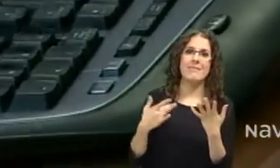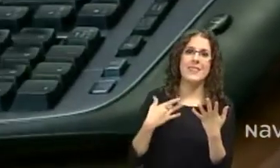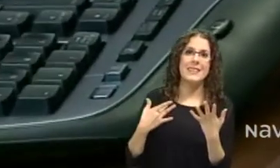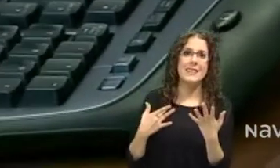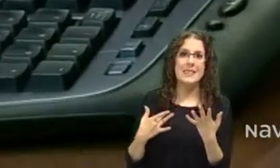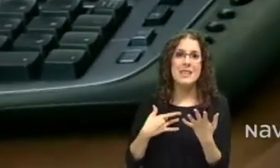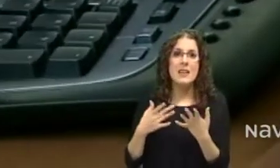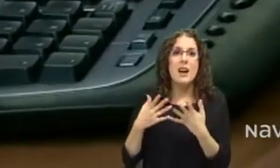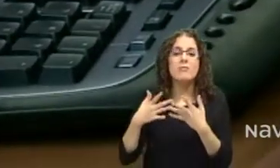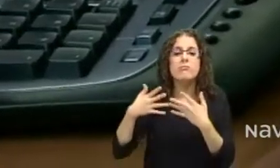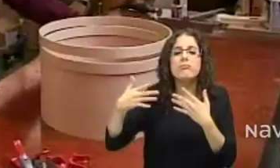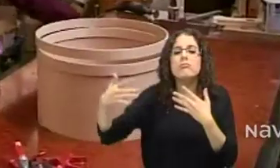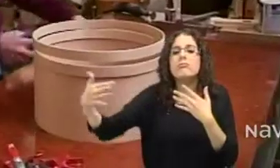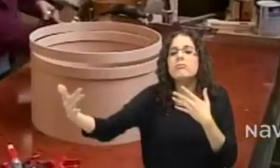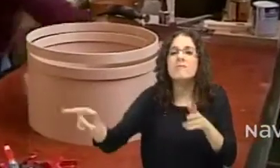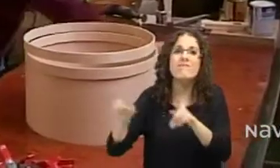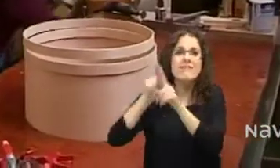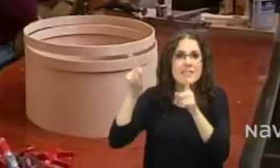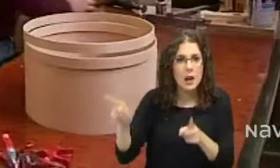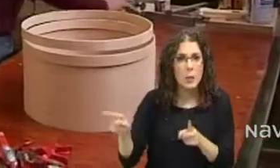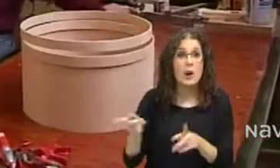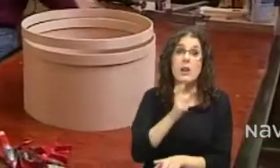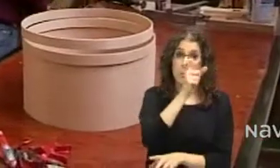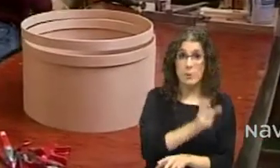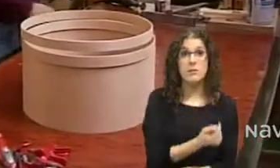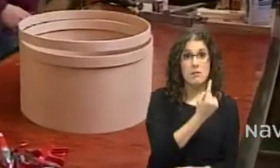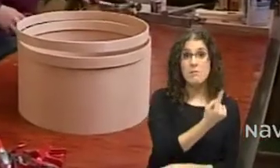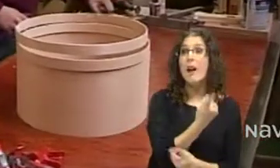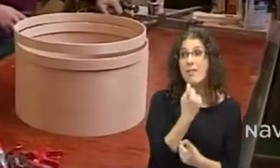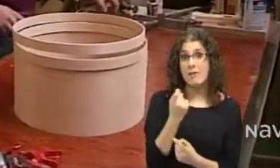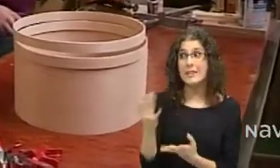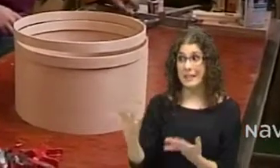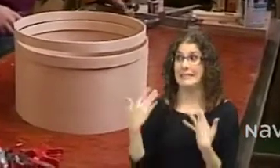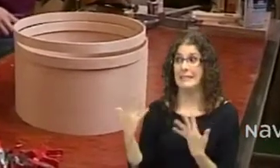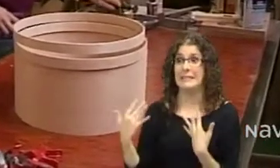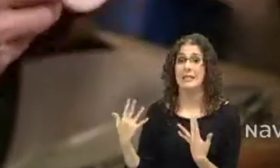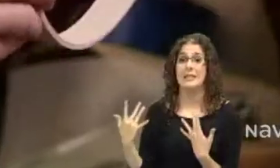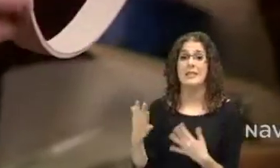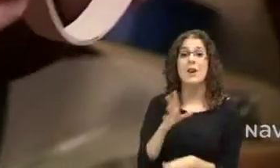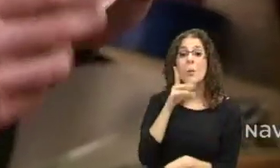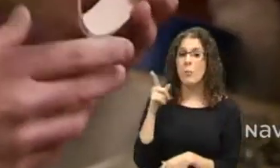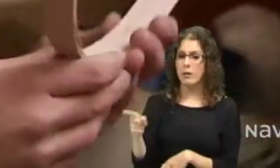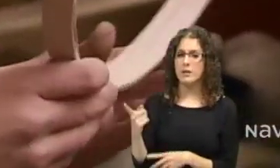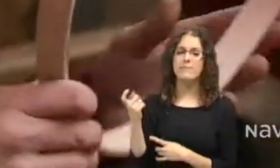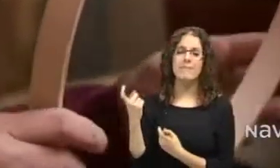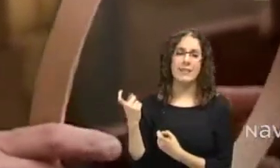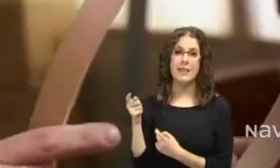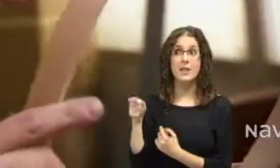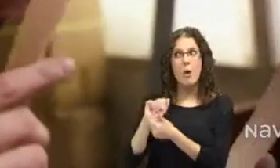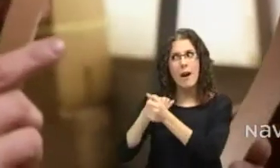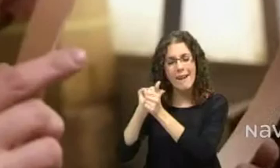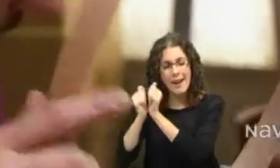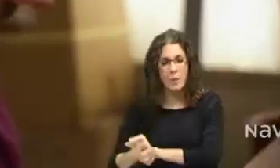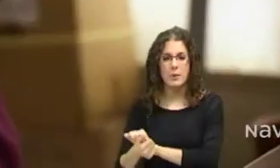intereses, no es simplemente cumplir unos requisitos. Esto es lo que hace falta que sea objeto de una profunda cambio, de una profunda